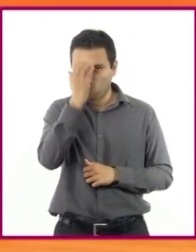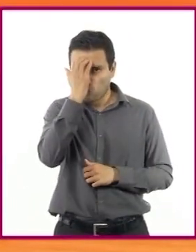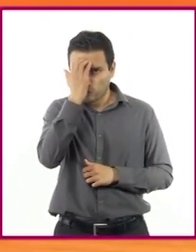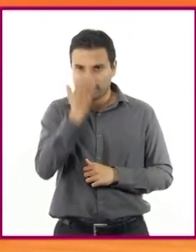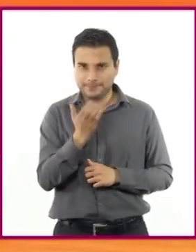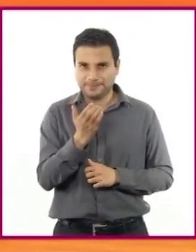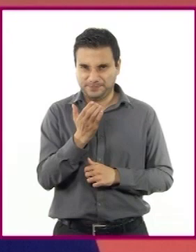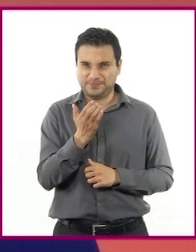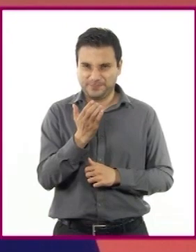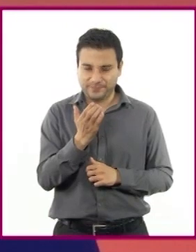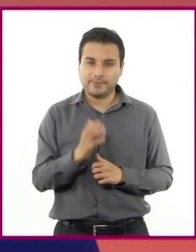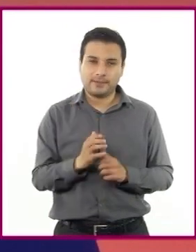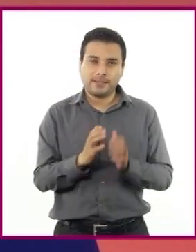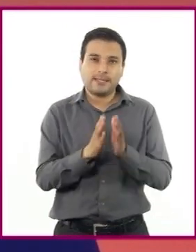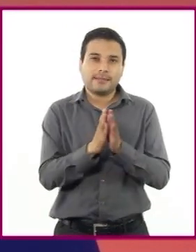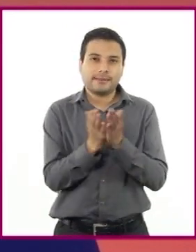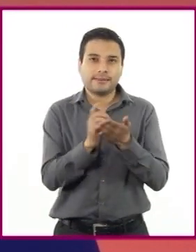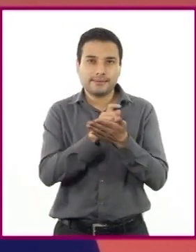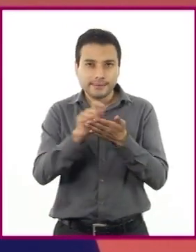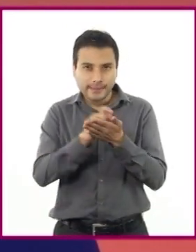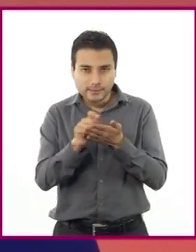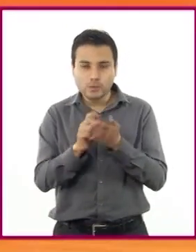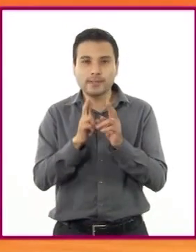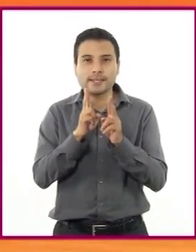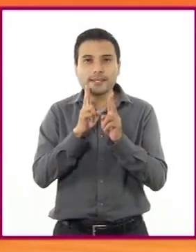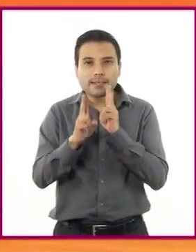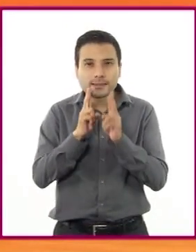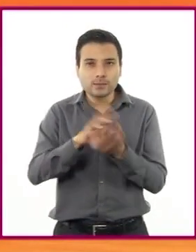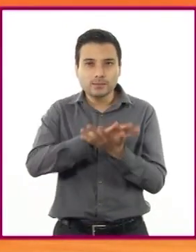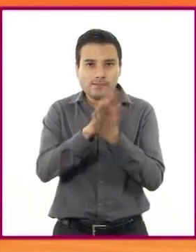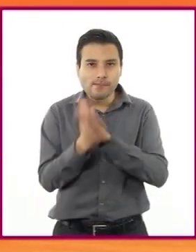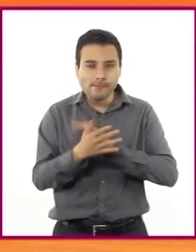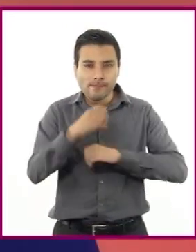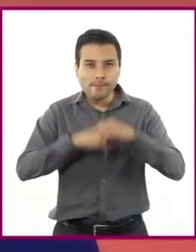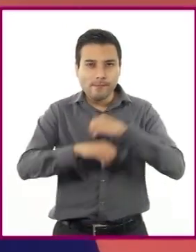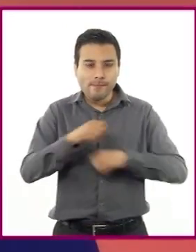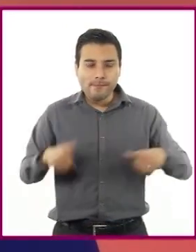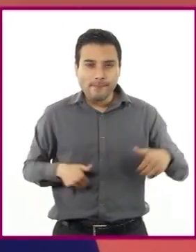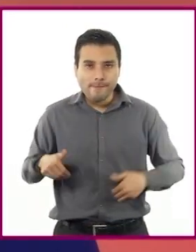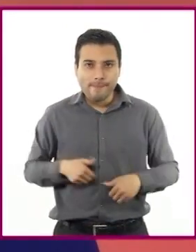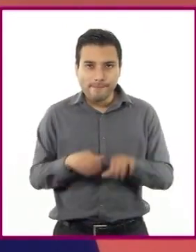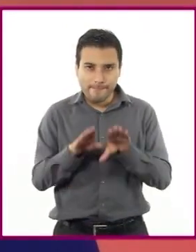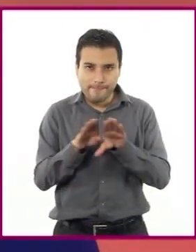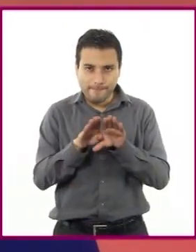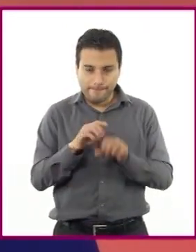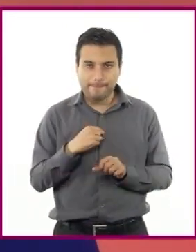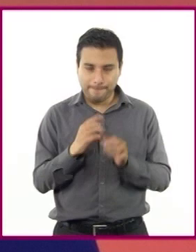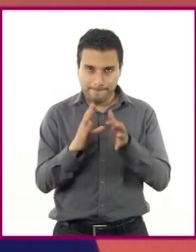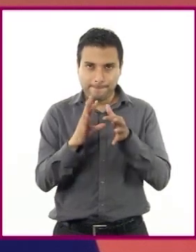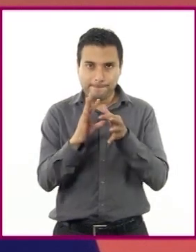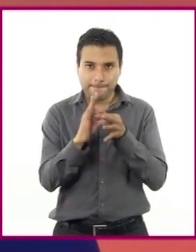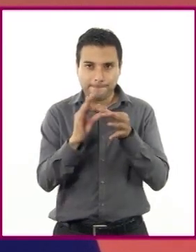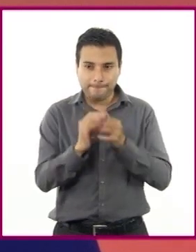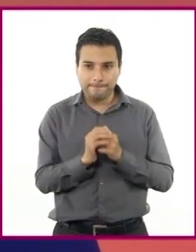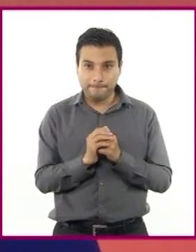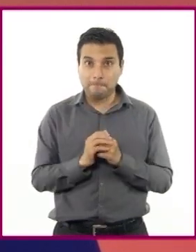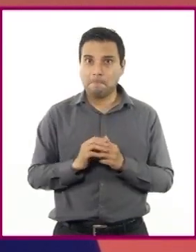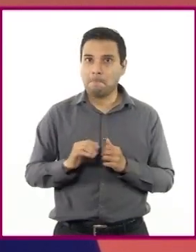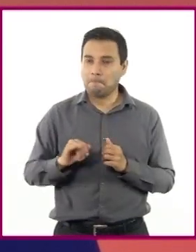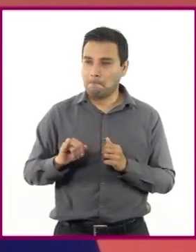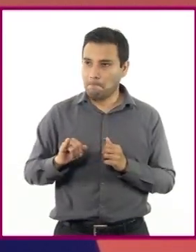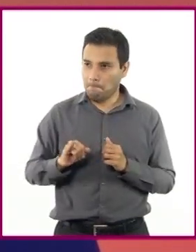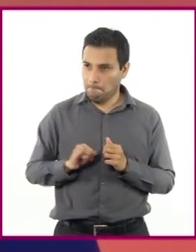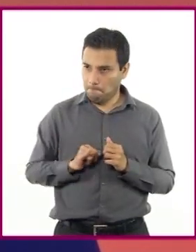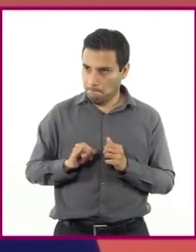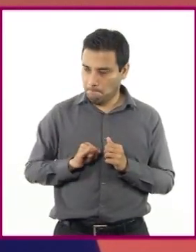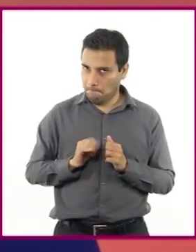los textos narrativos y su adaptación a los guiones de teatro. Profesora, eso suena muy interesante, aunque parece